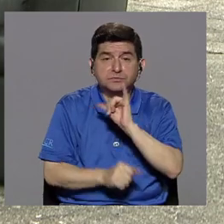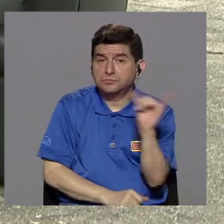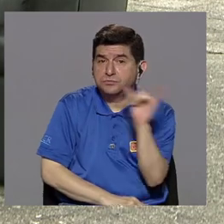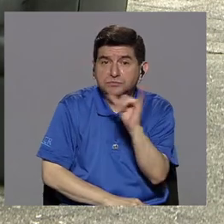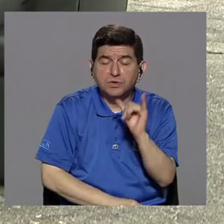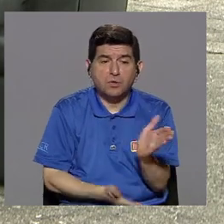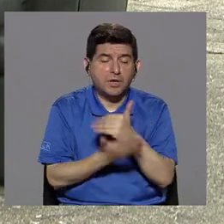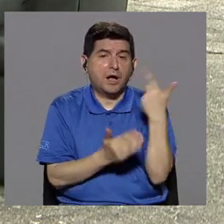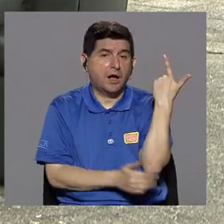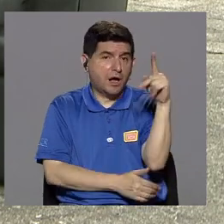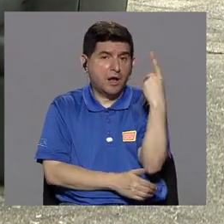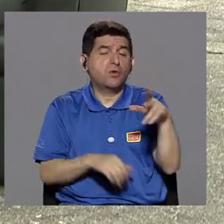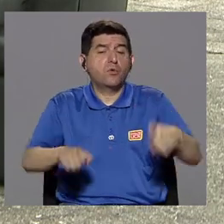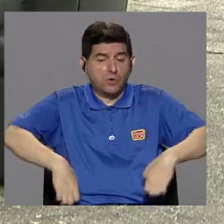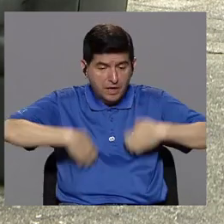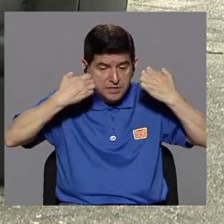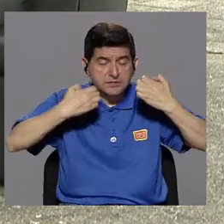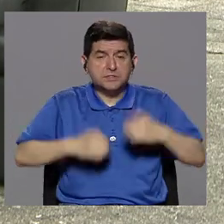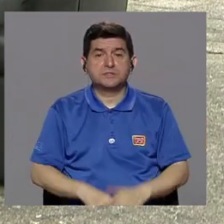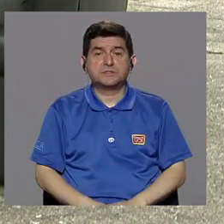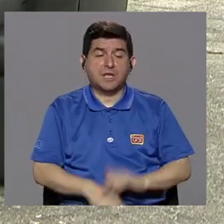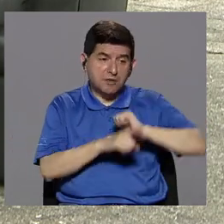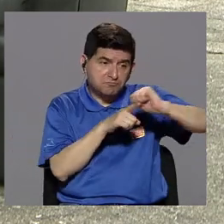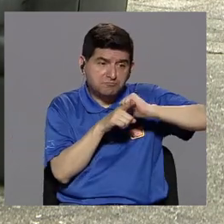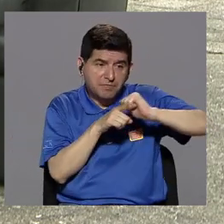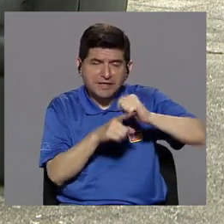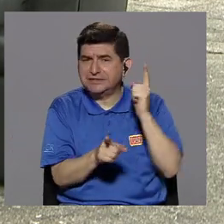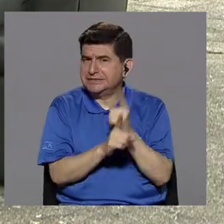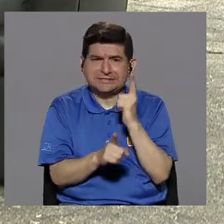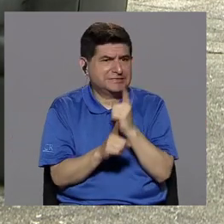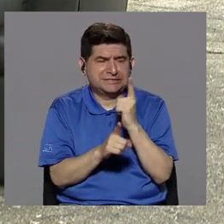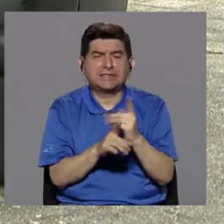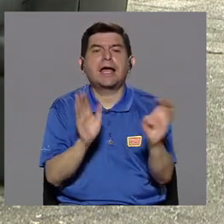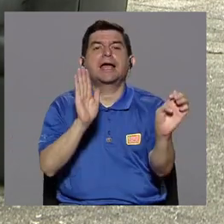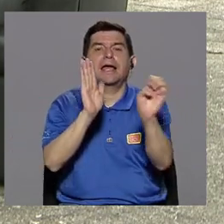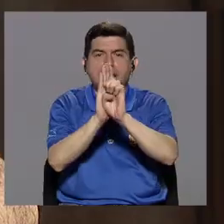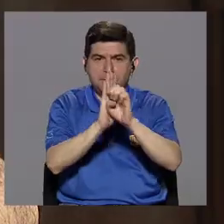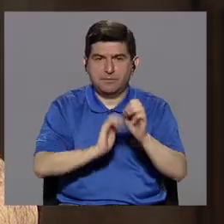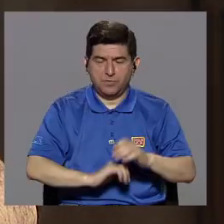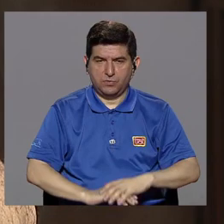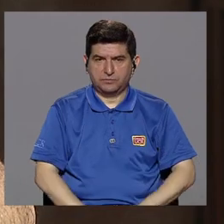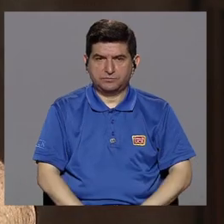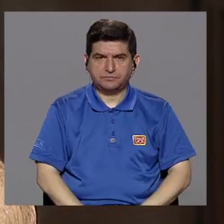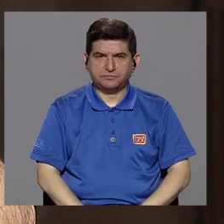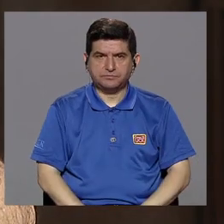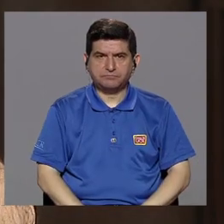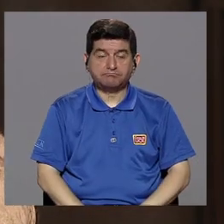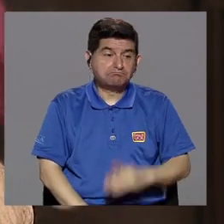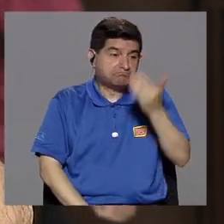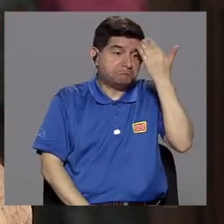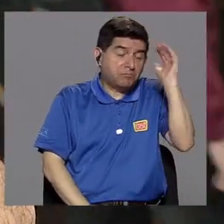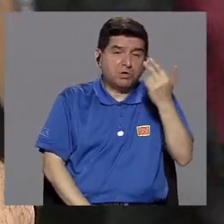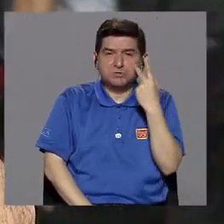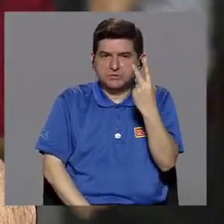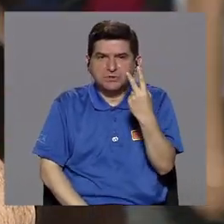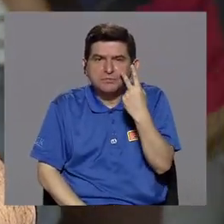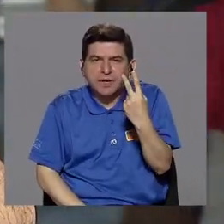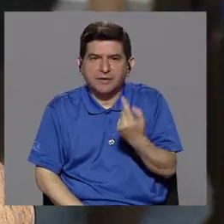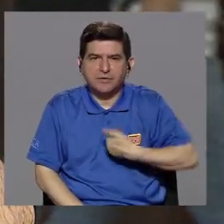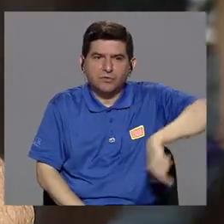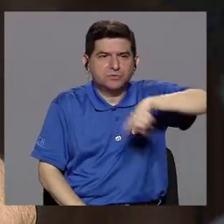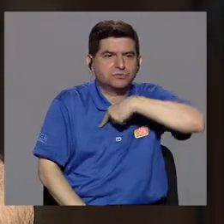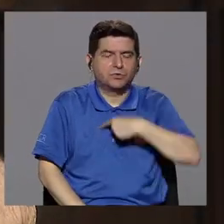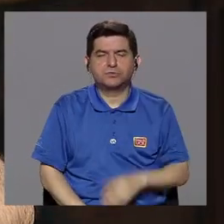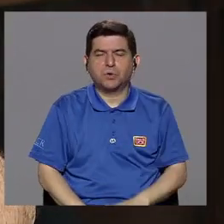también algunos riesgos que pueden haber si se hacen algunas prácticas incorrectas, como por ejemplo cuando, no sé, observamos que hay